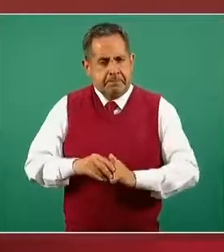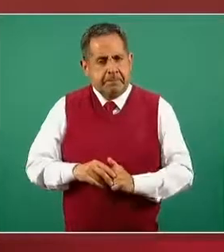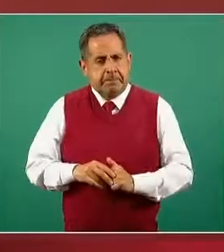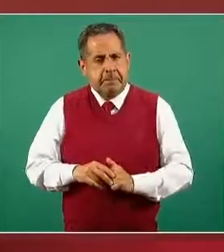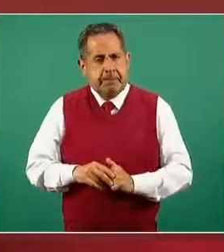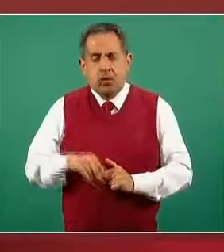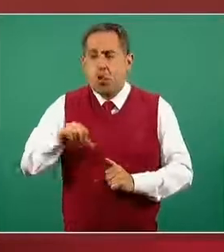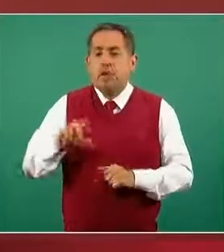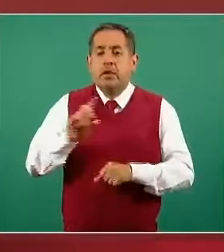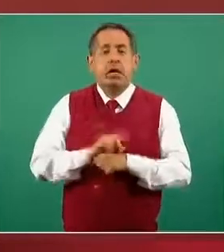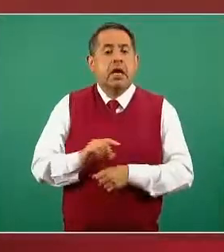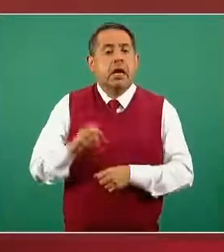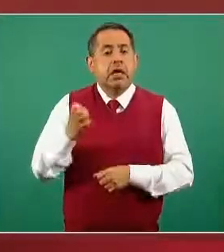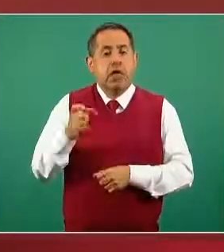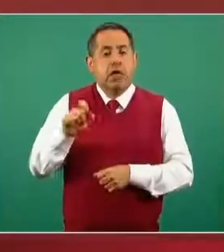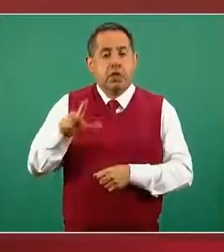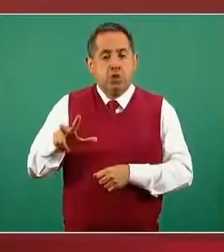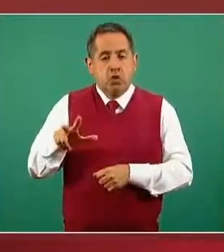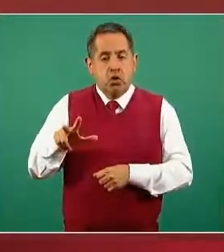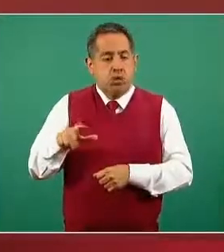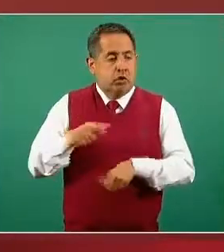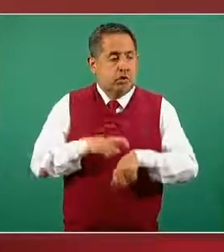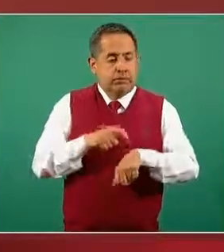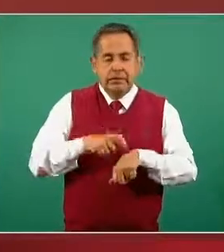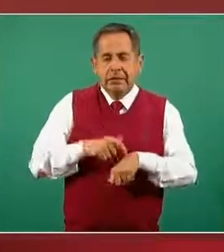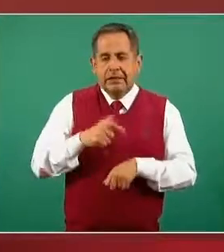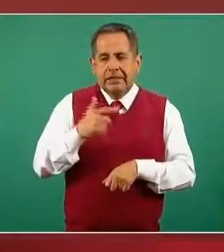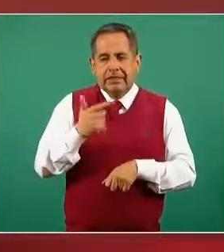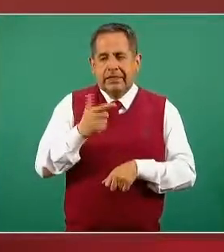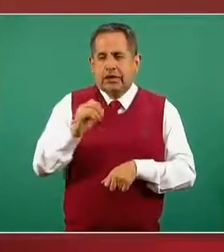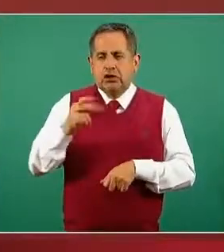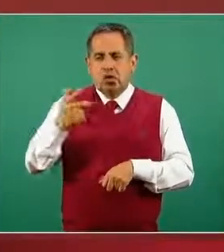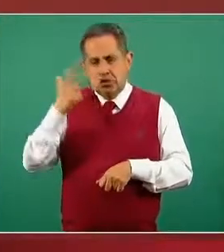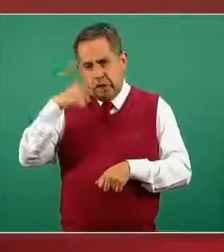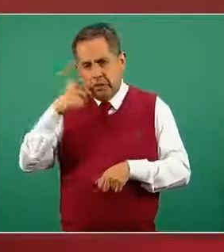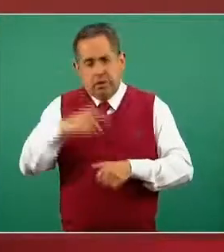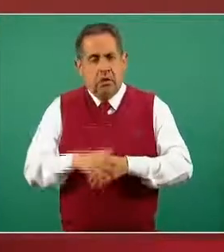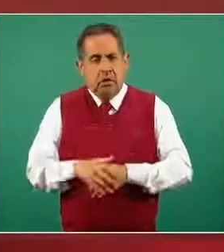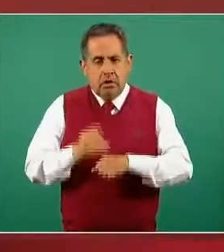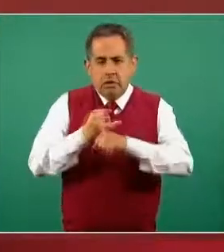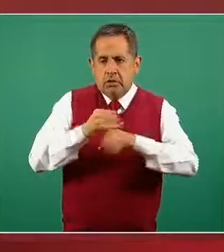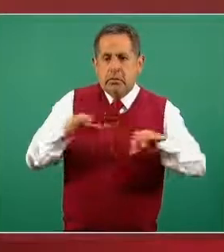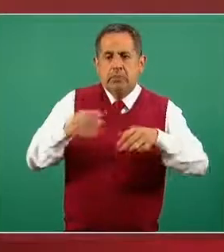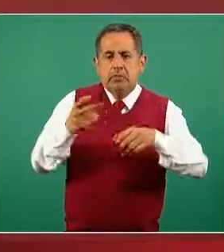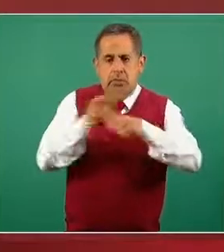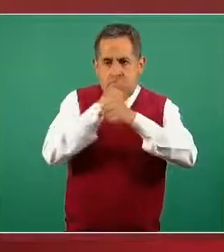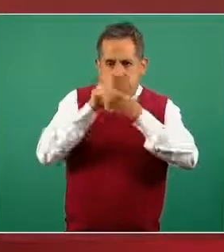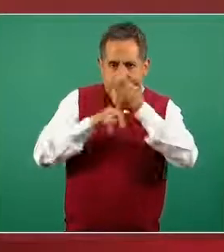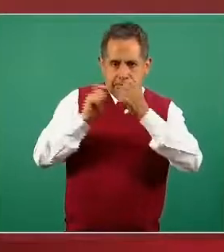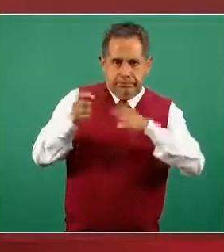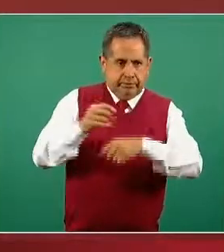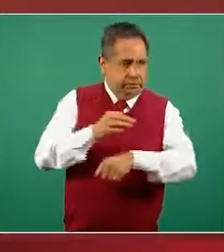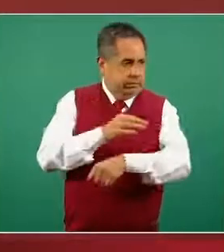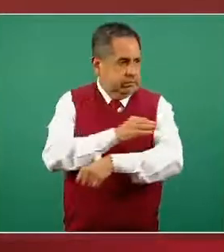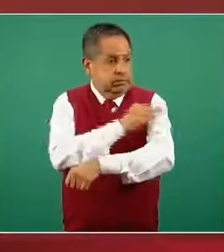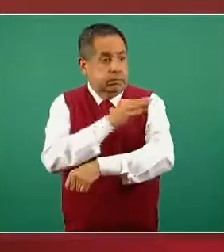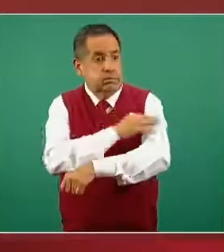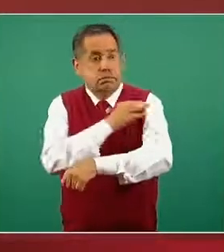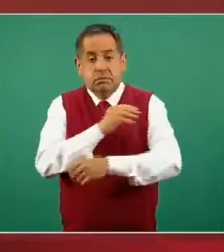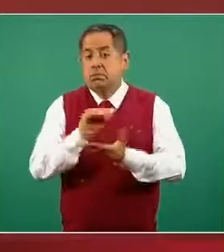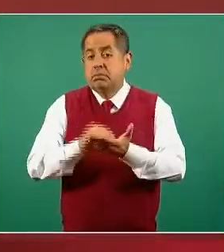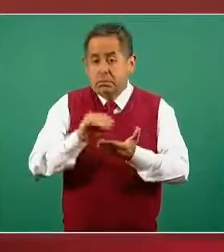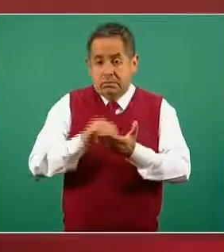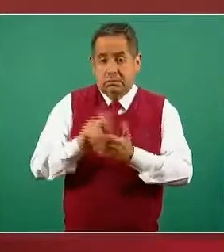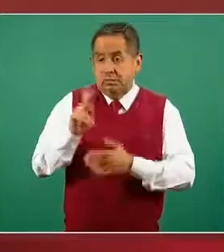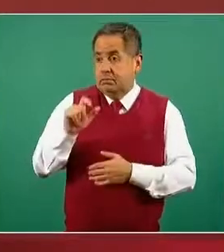veintiocho de enero y son las diecinueve cero ocho horas. Aquí tenemos el informe de la vacunación. Continúa la Estrategia Nacional de